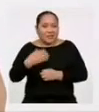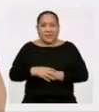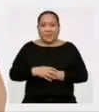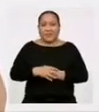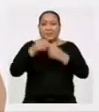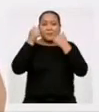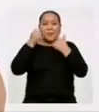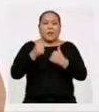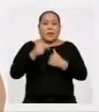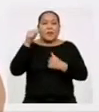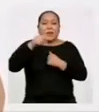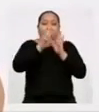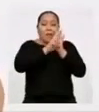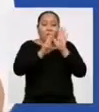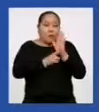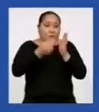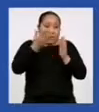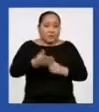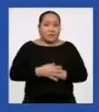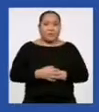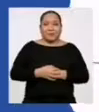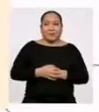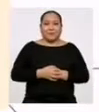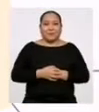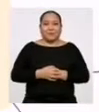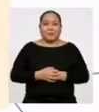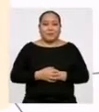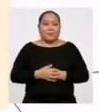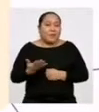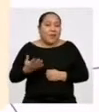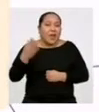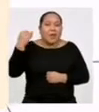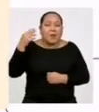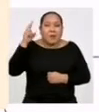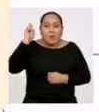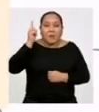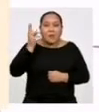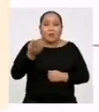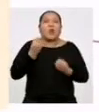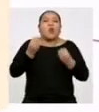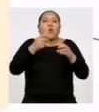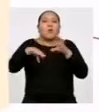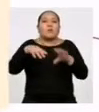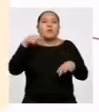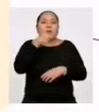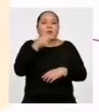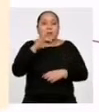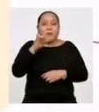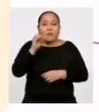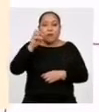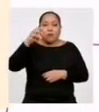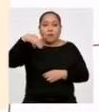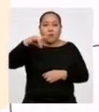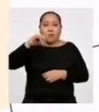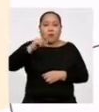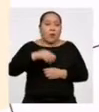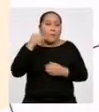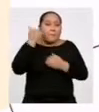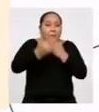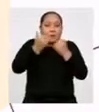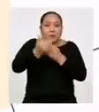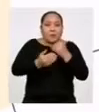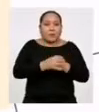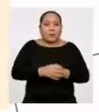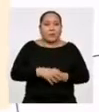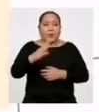entonces la fórmula es la siguiente A ver profe, ¿cómo hacemos con esta fórmula? Paso a paso